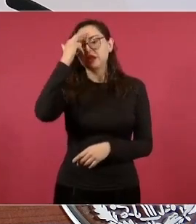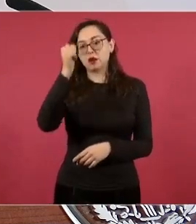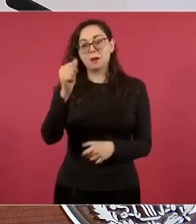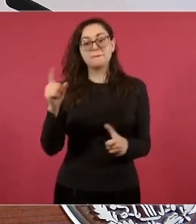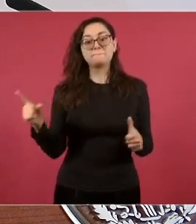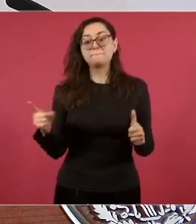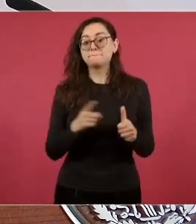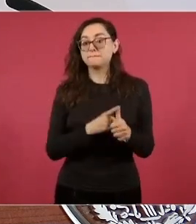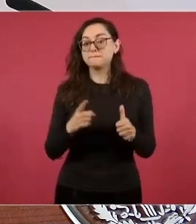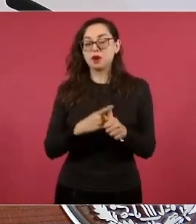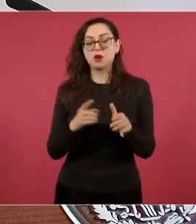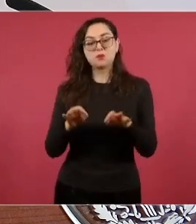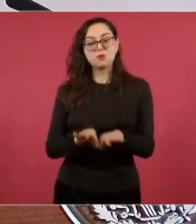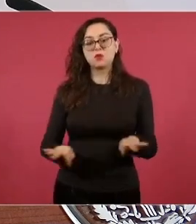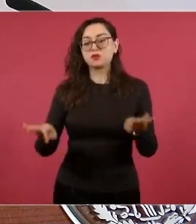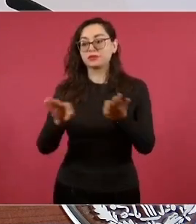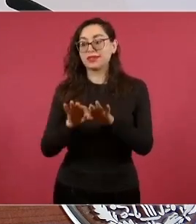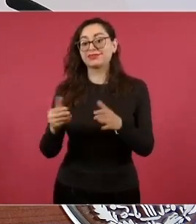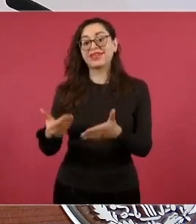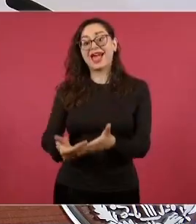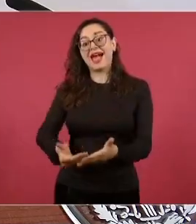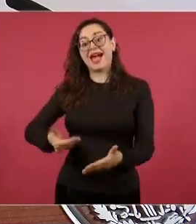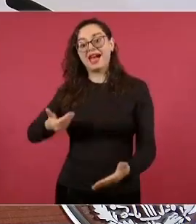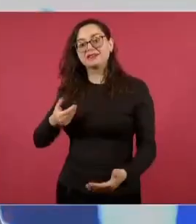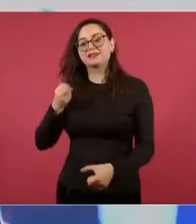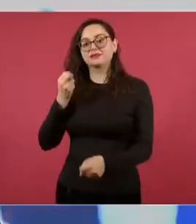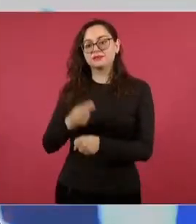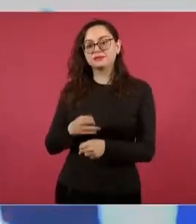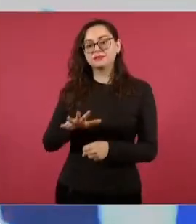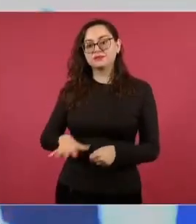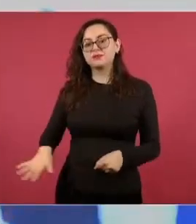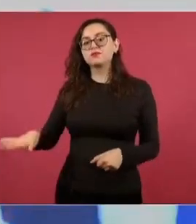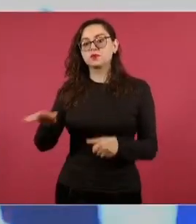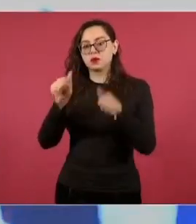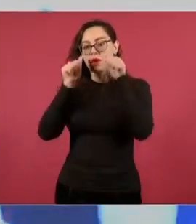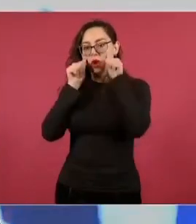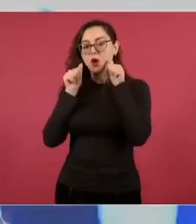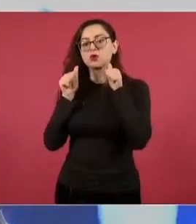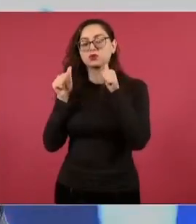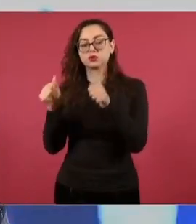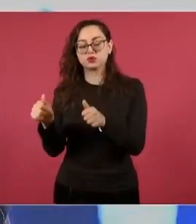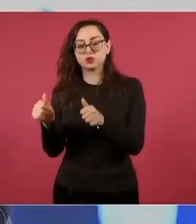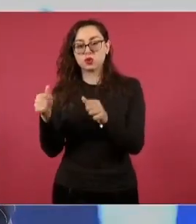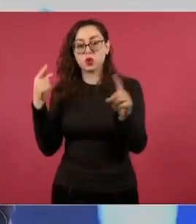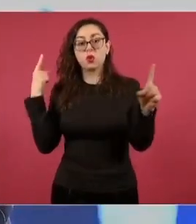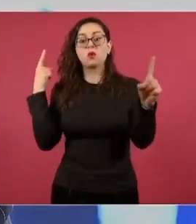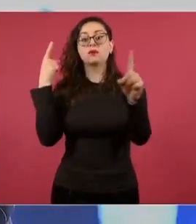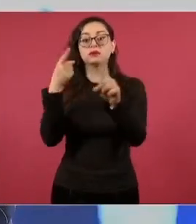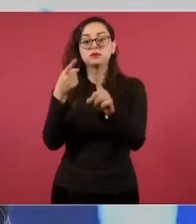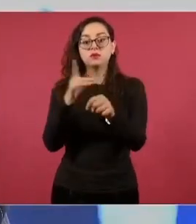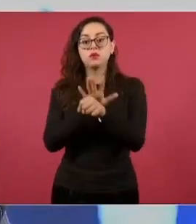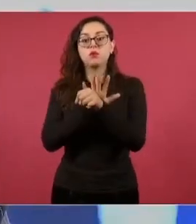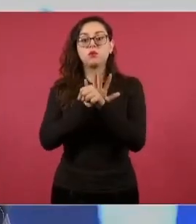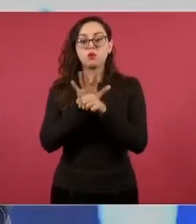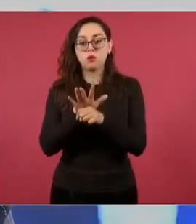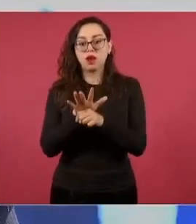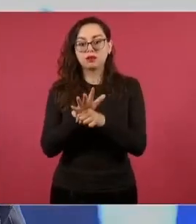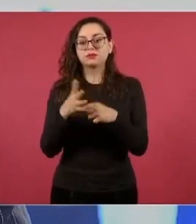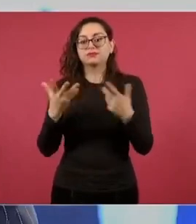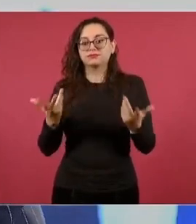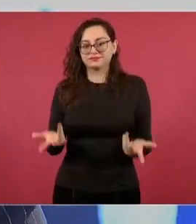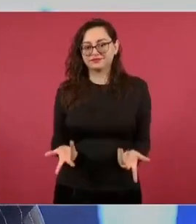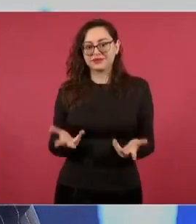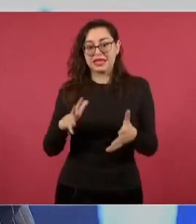causas que generan la violencia en el país, con el propósito de restar base social